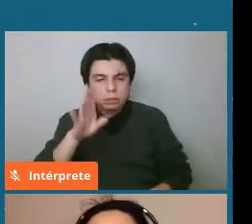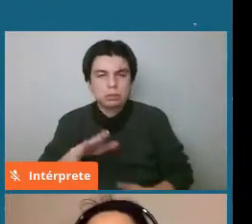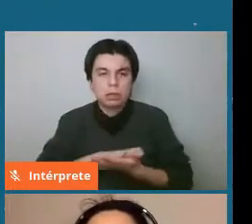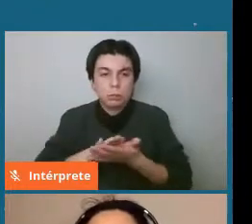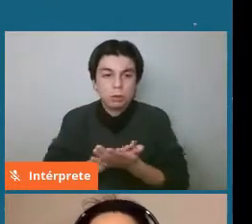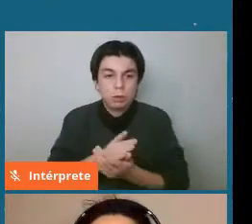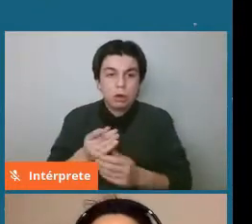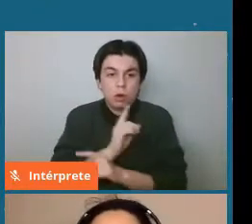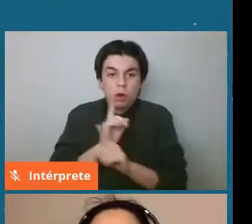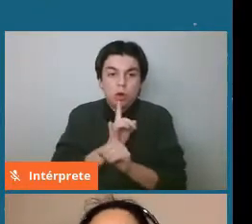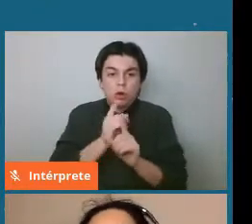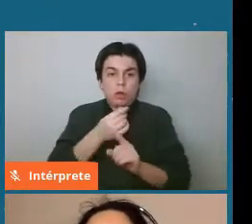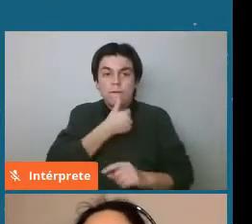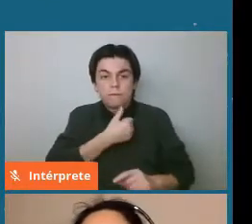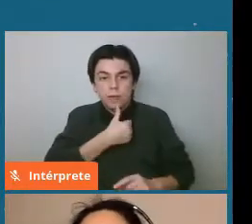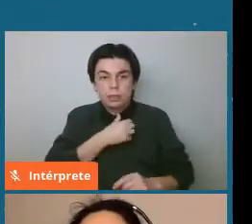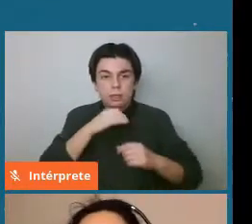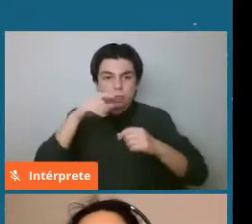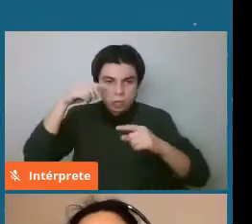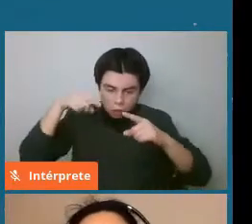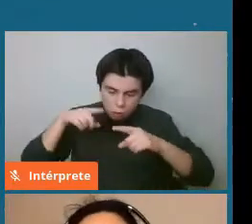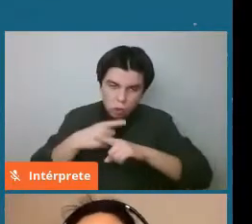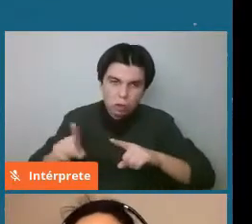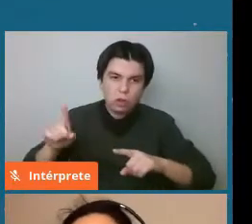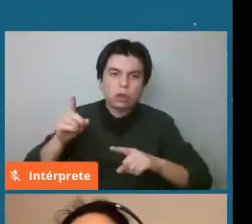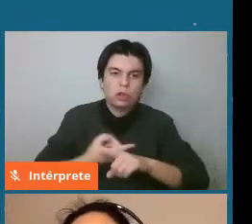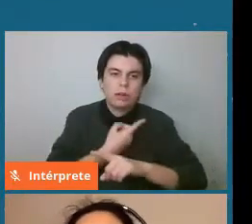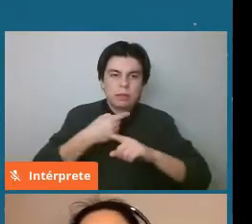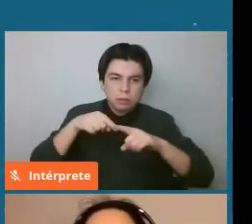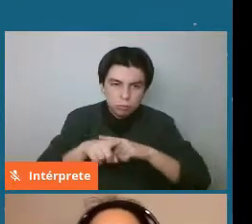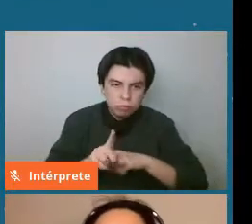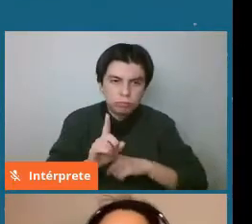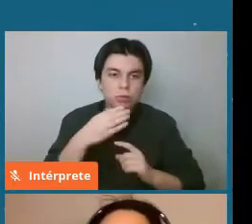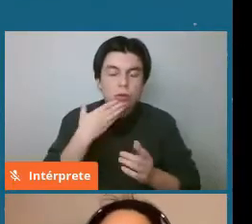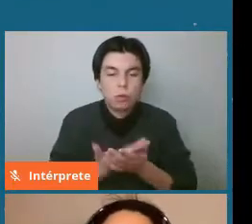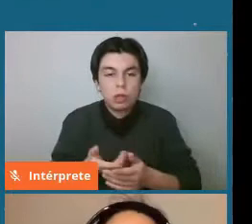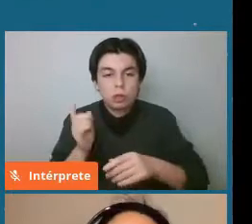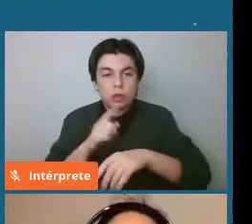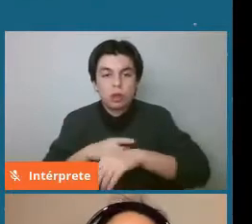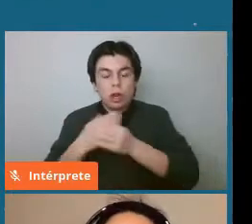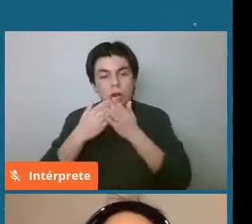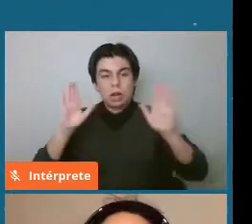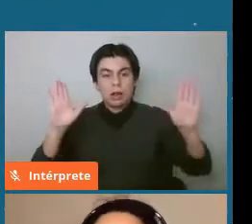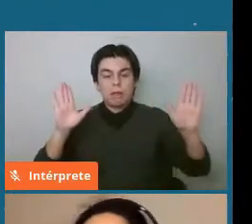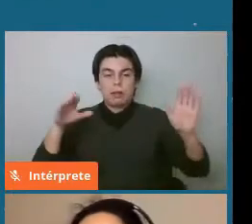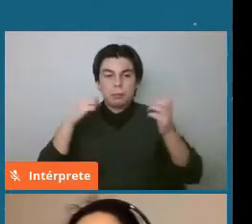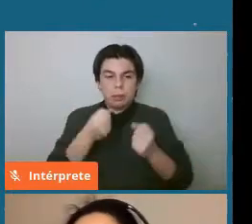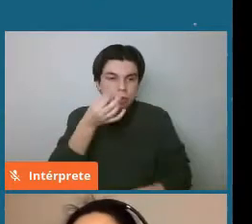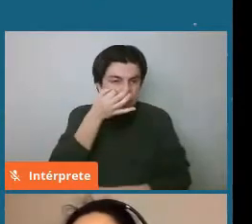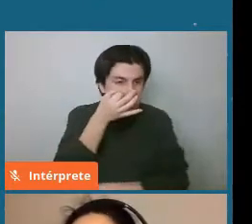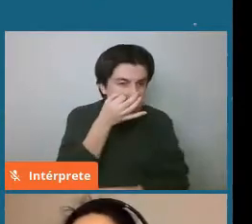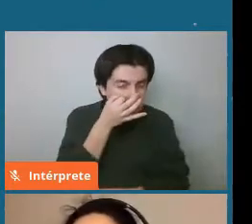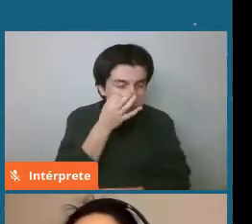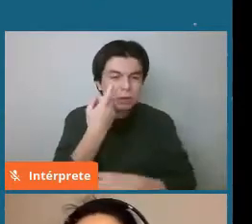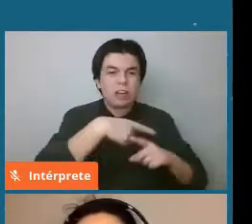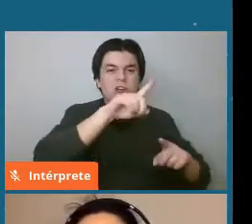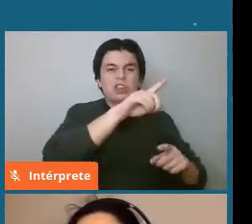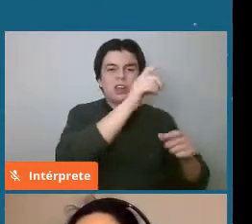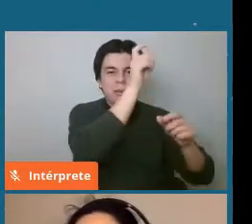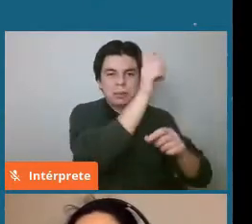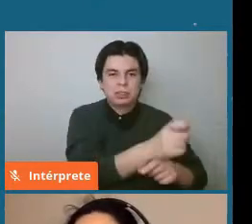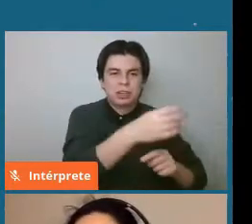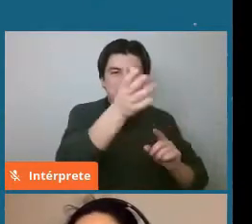las saben, tienen que meterse nuevamente y en el momento en que estén libres poder ver las charlas que los colegas astrónomos